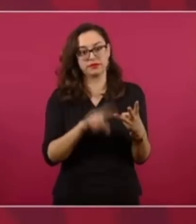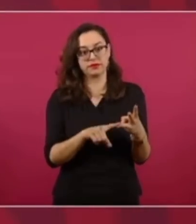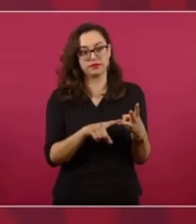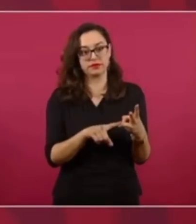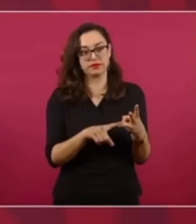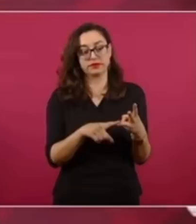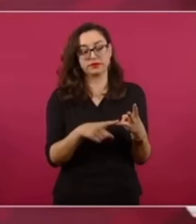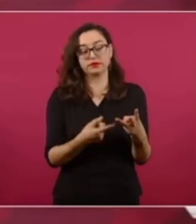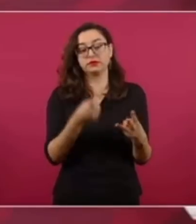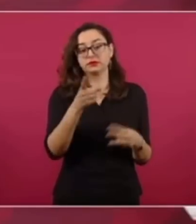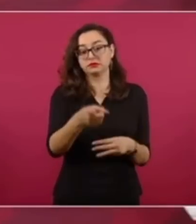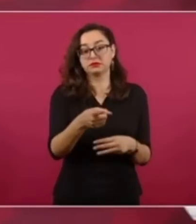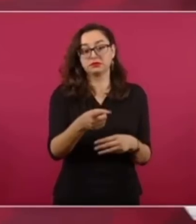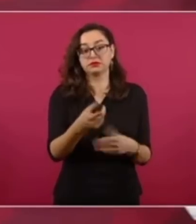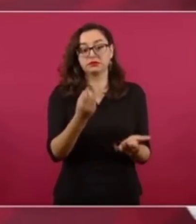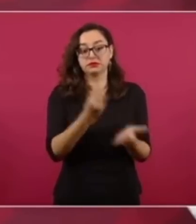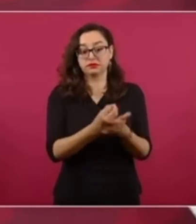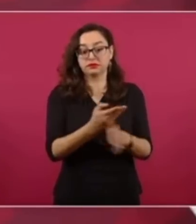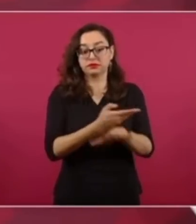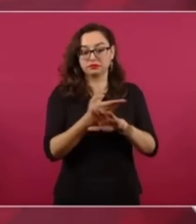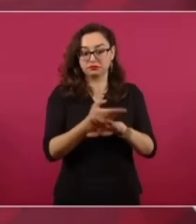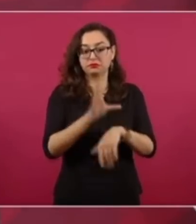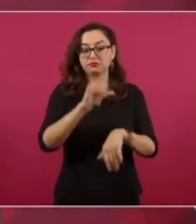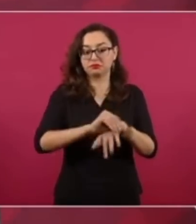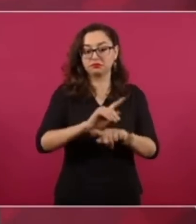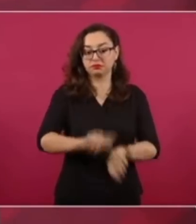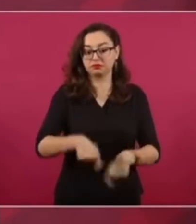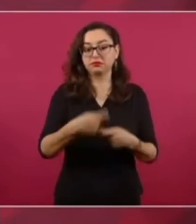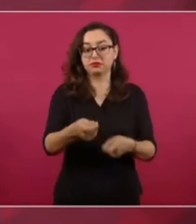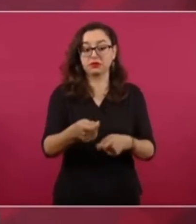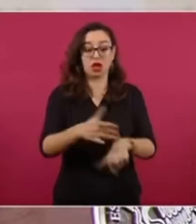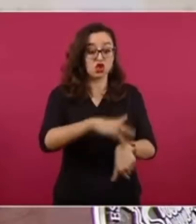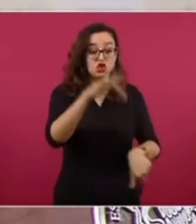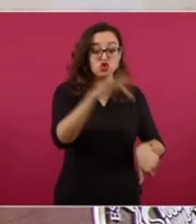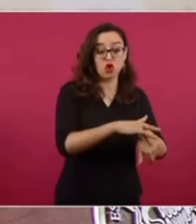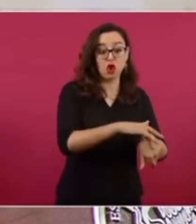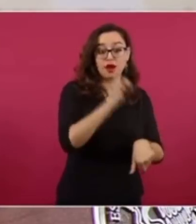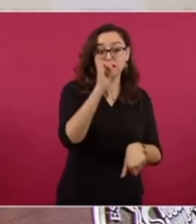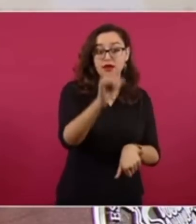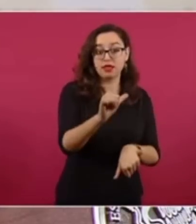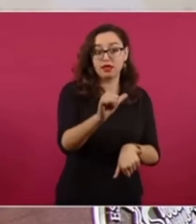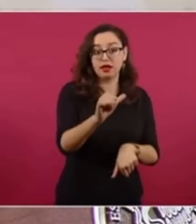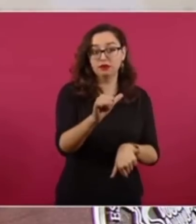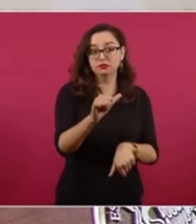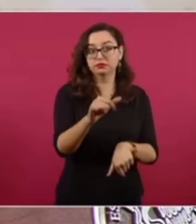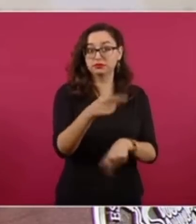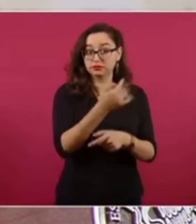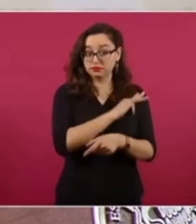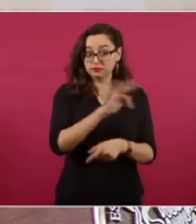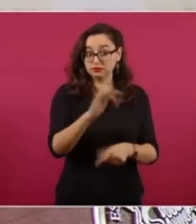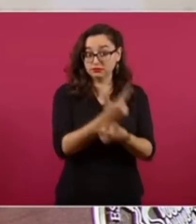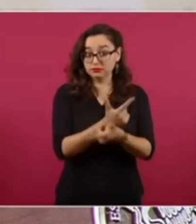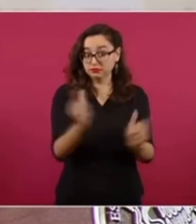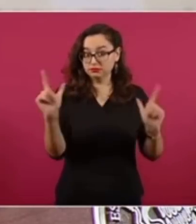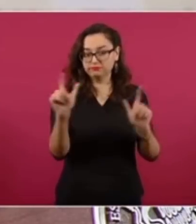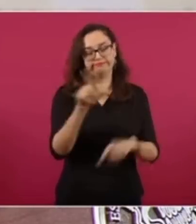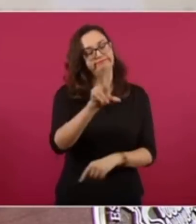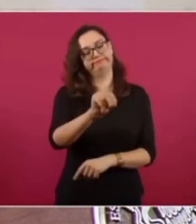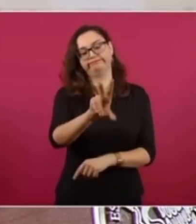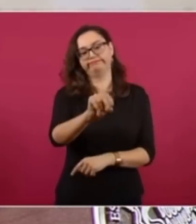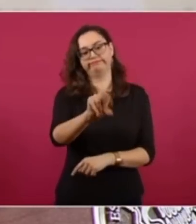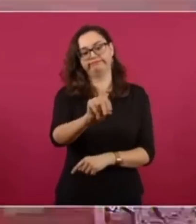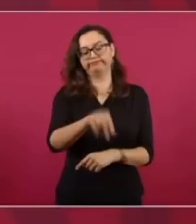el que tiene una concesión minera ya puede explotar litio. No,